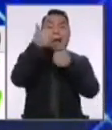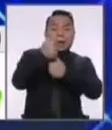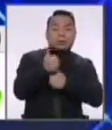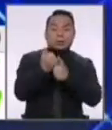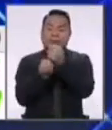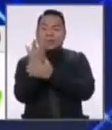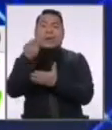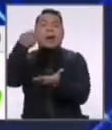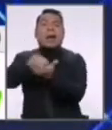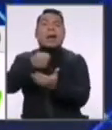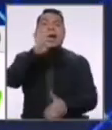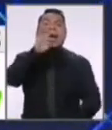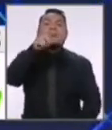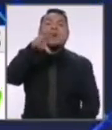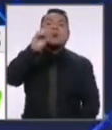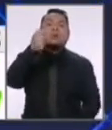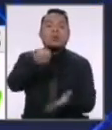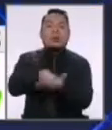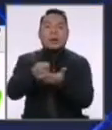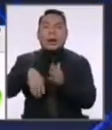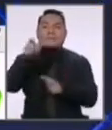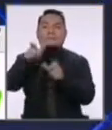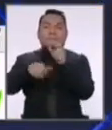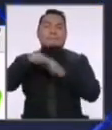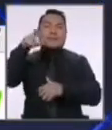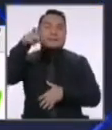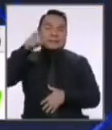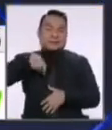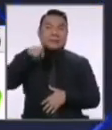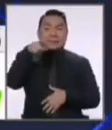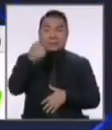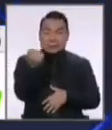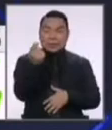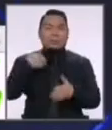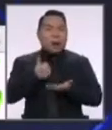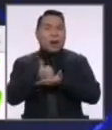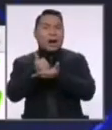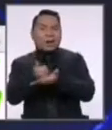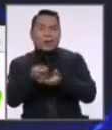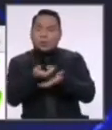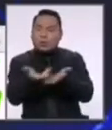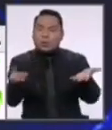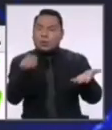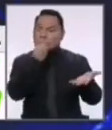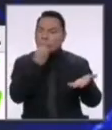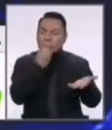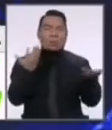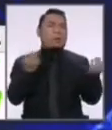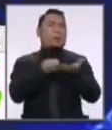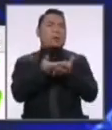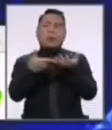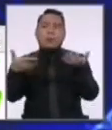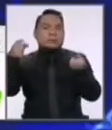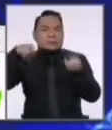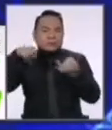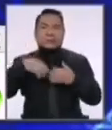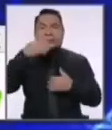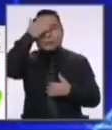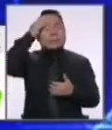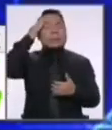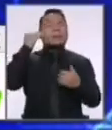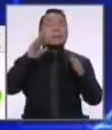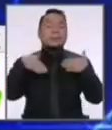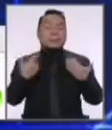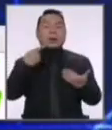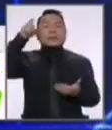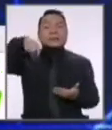en septiembre para quienes más lo necesitan y con esa platita puedan ayudar también a comprar insumos, alimentos de primera necesidad y dinamizar